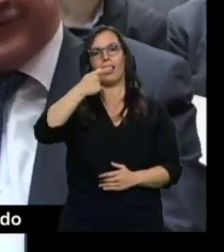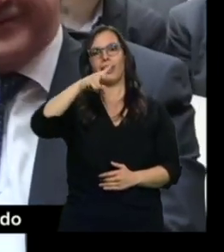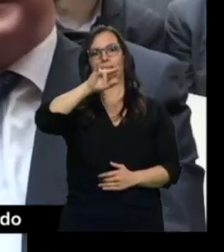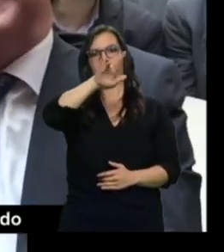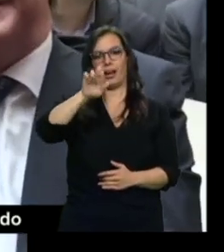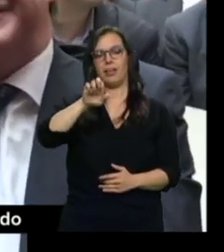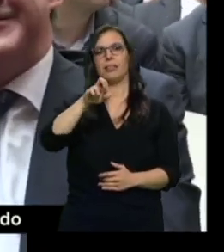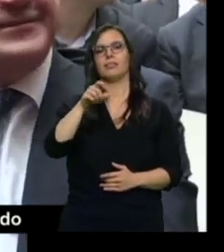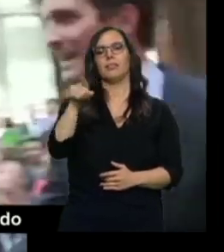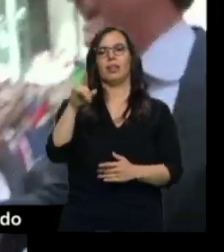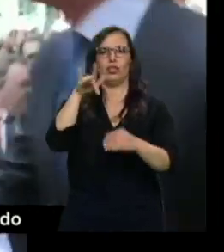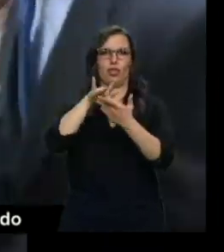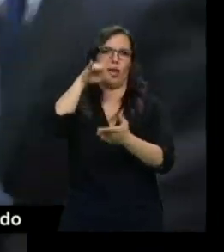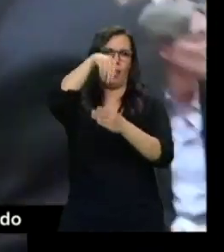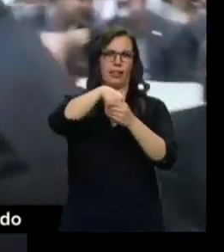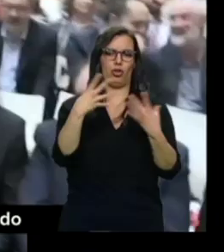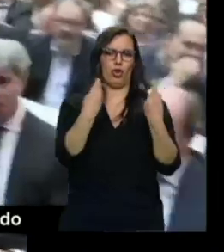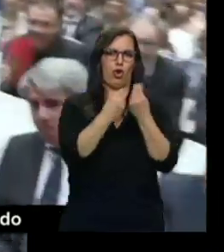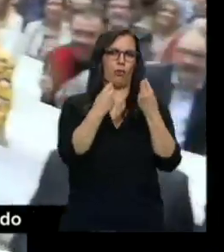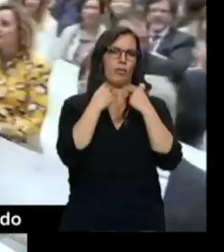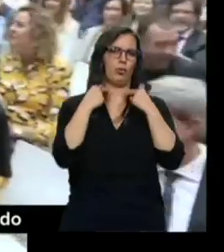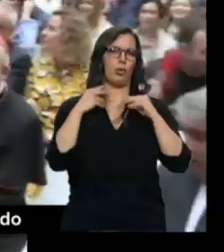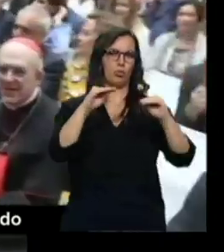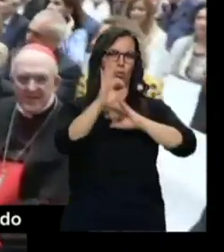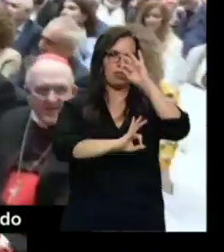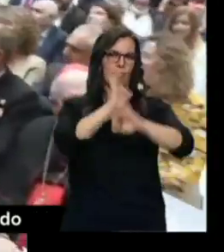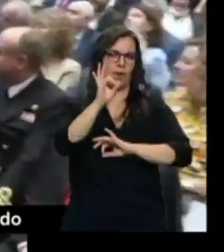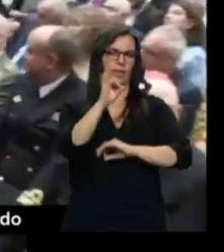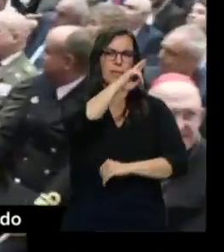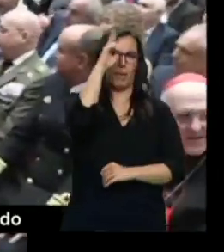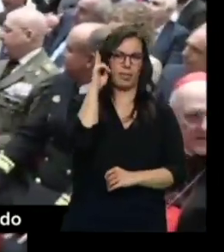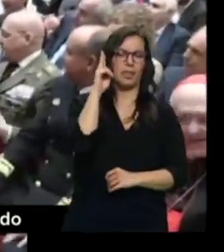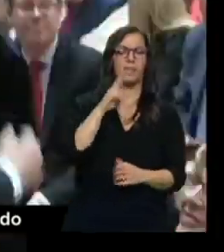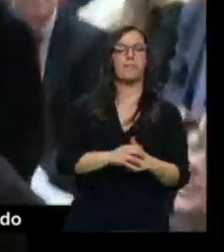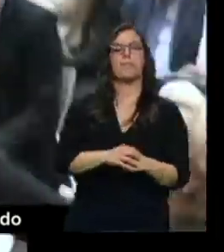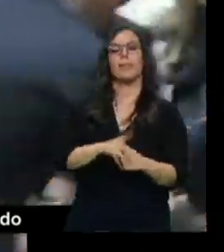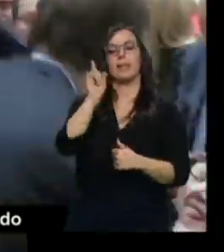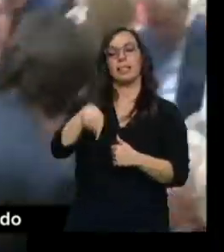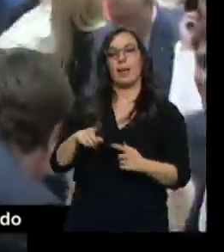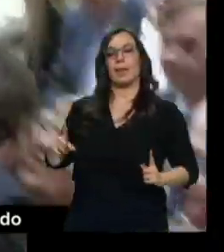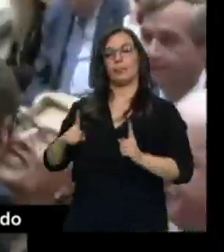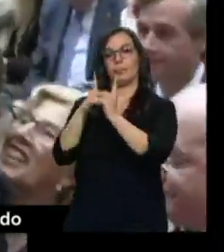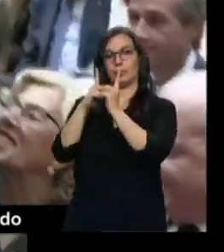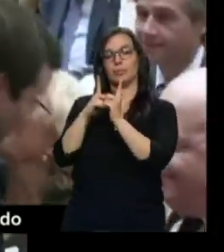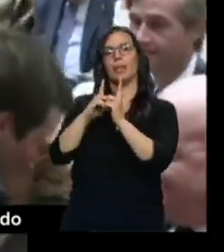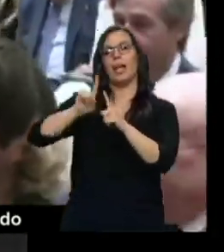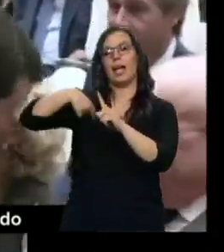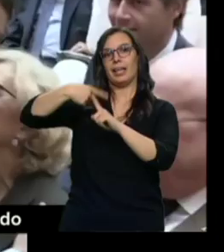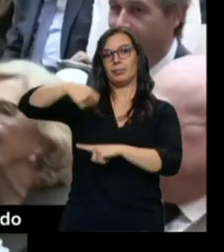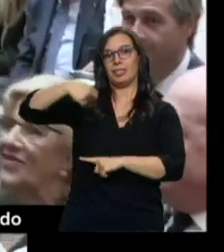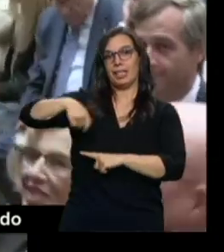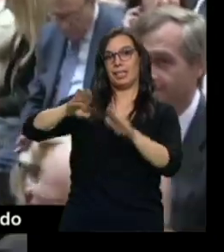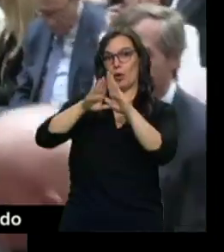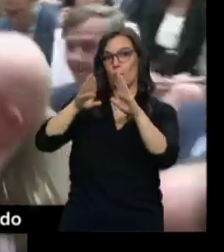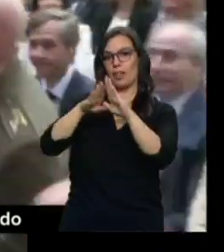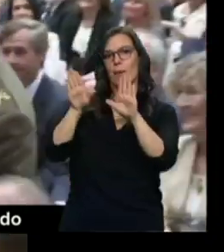diputado en la Asamblea de Madrid. Coincidía también con Ángel Garrido, pero esta vez el líder del PP no saludaba al expresidente de la comunidad,